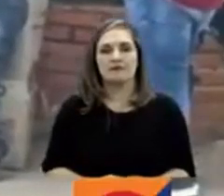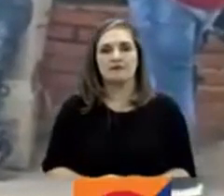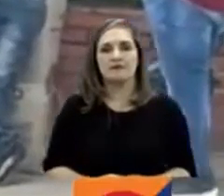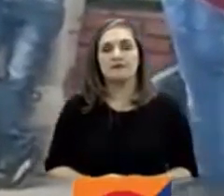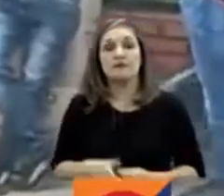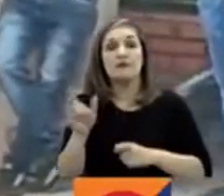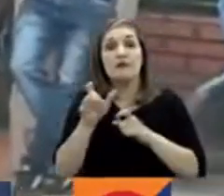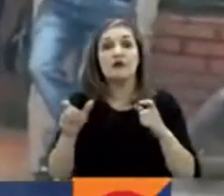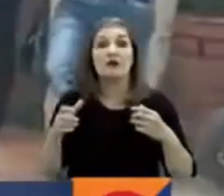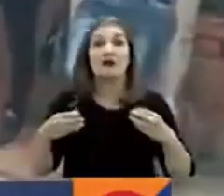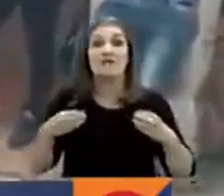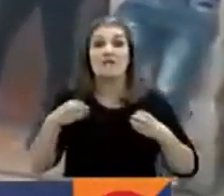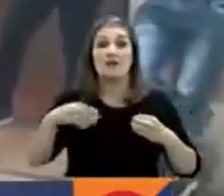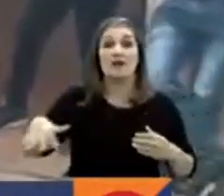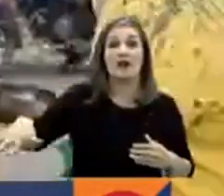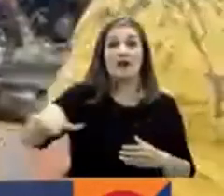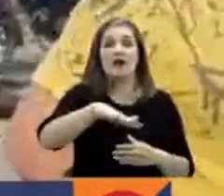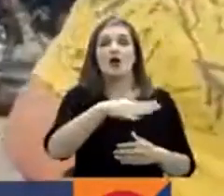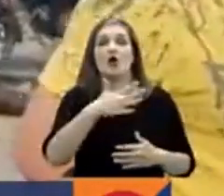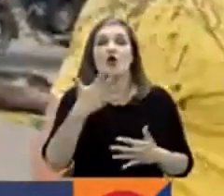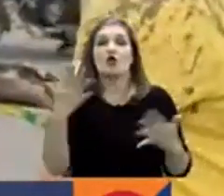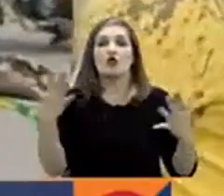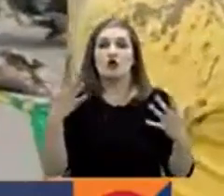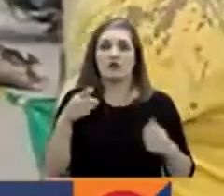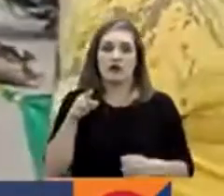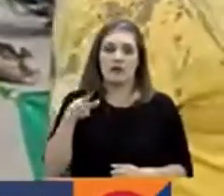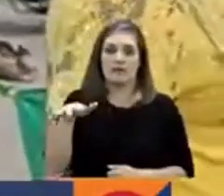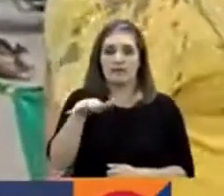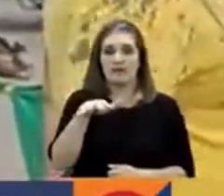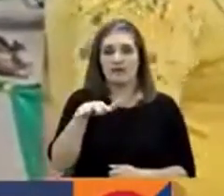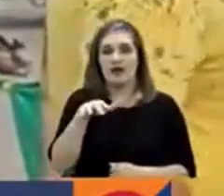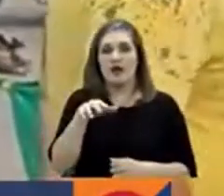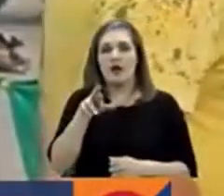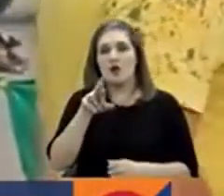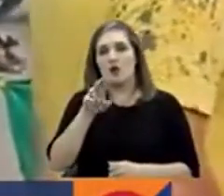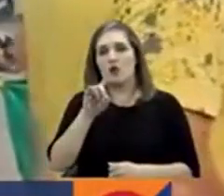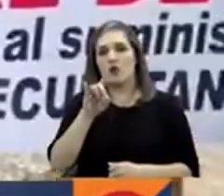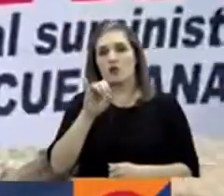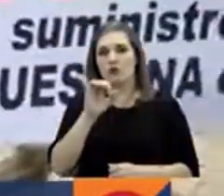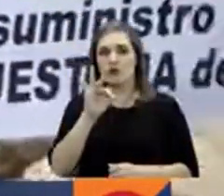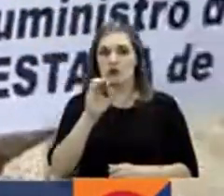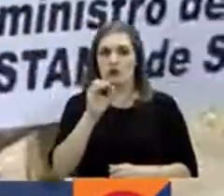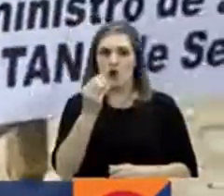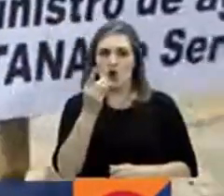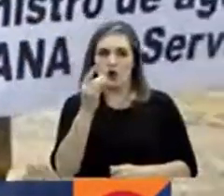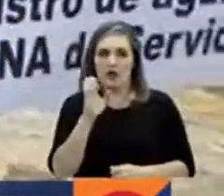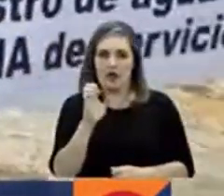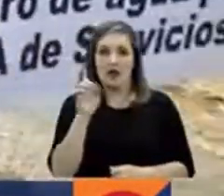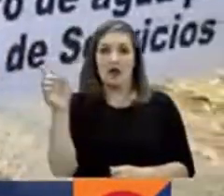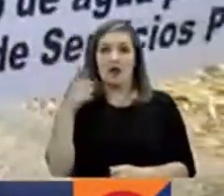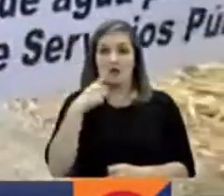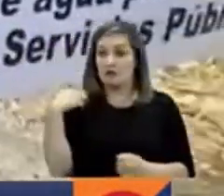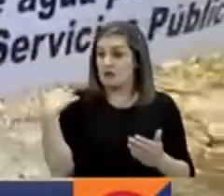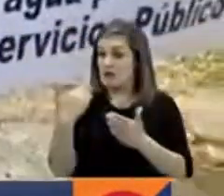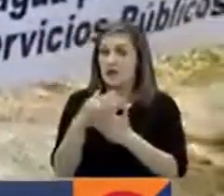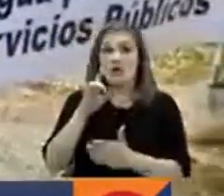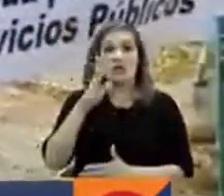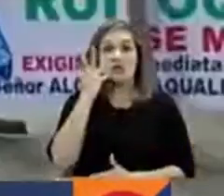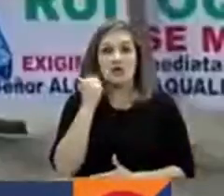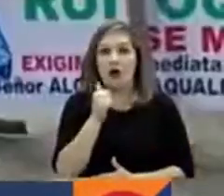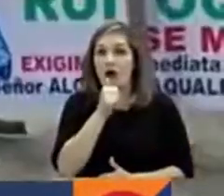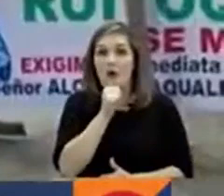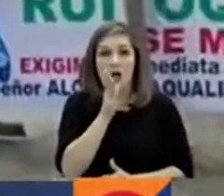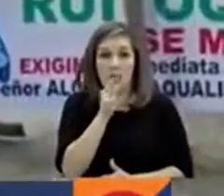Habitantes cerraron el sector de Tres Esquinas y en Ritoque Alto, Santander, por falta de agua. Señalan que llevan 15 días sin servicios y desde